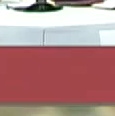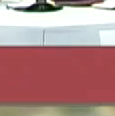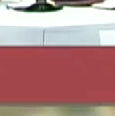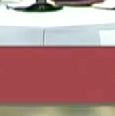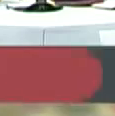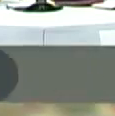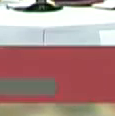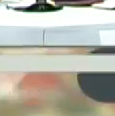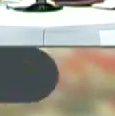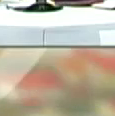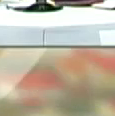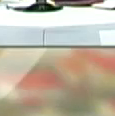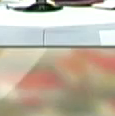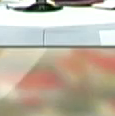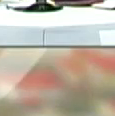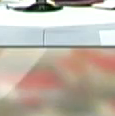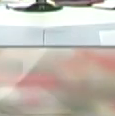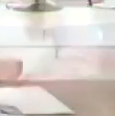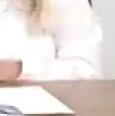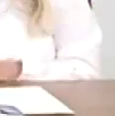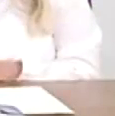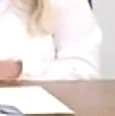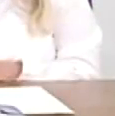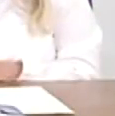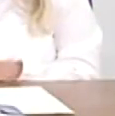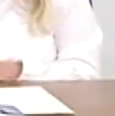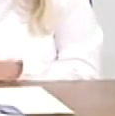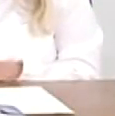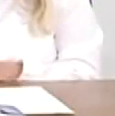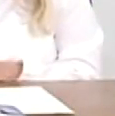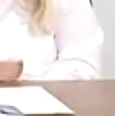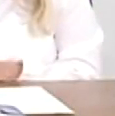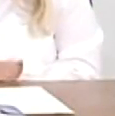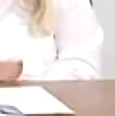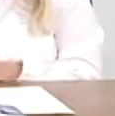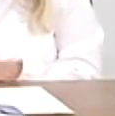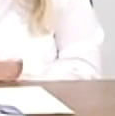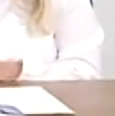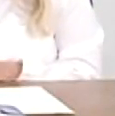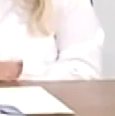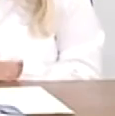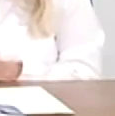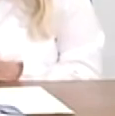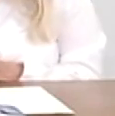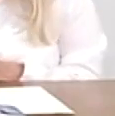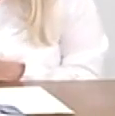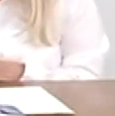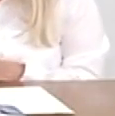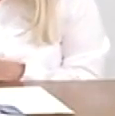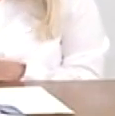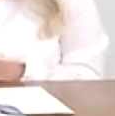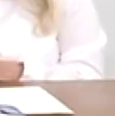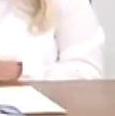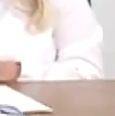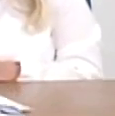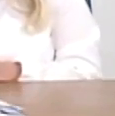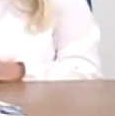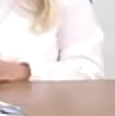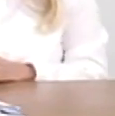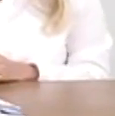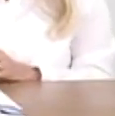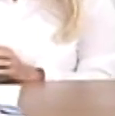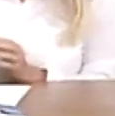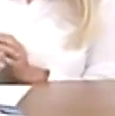acertado de todas las decisiones que se tomaron y que Venezuela quedará como un ejemplo para el mundo por ahora y para siempre. Muchas